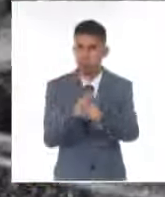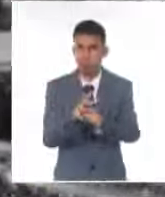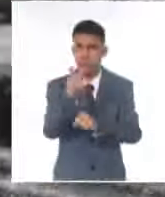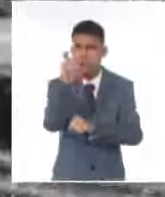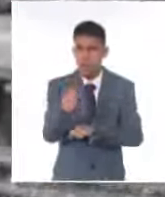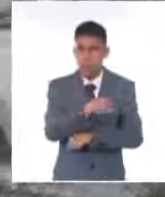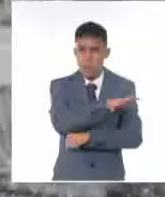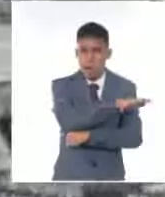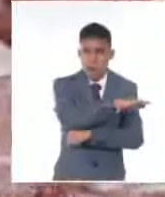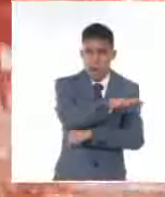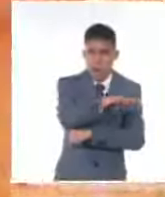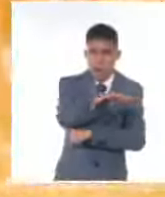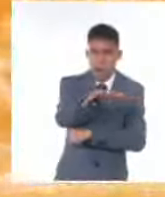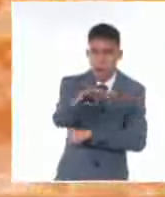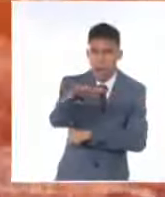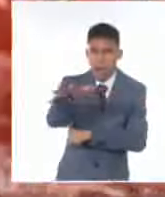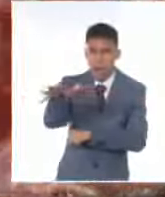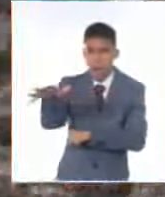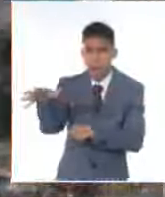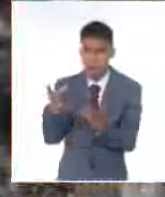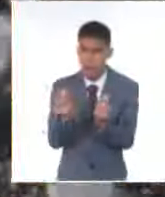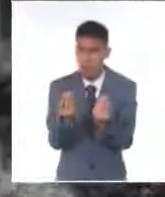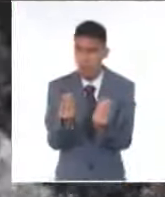personas, sueros disparos.